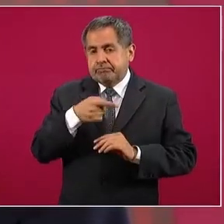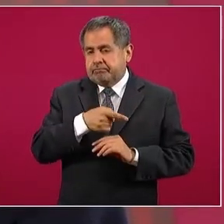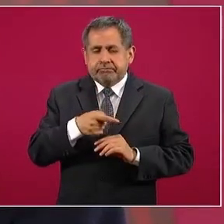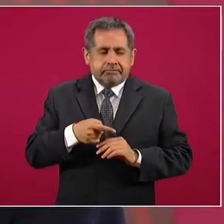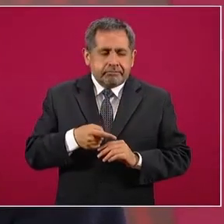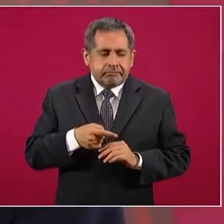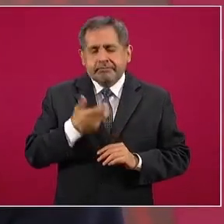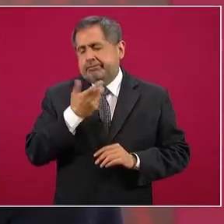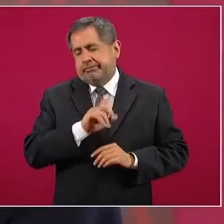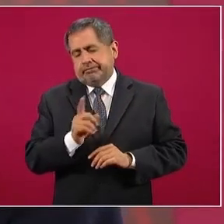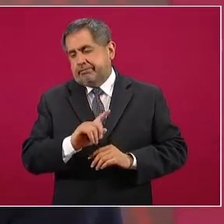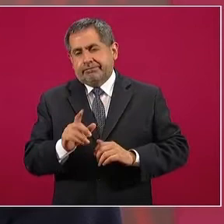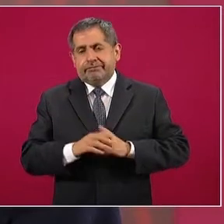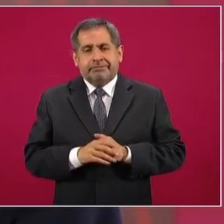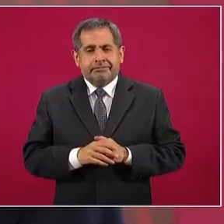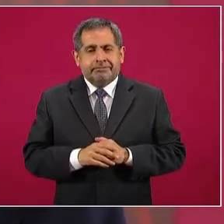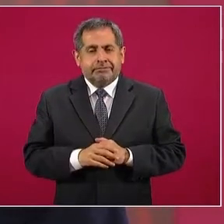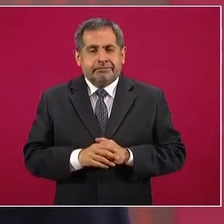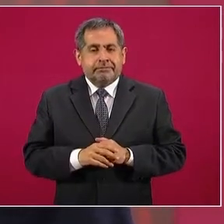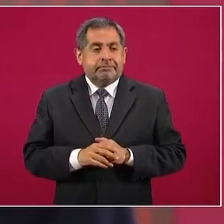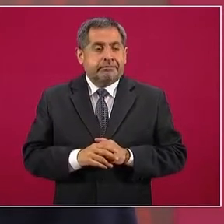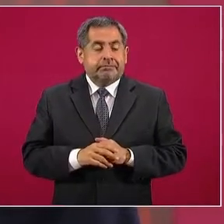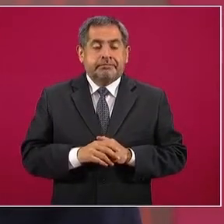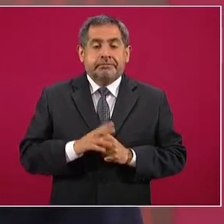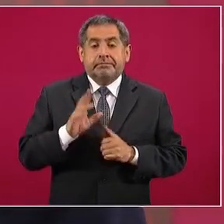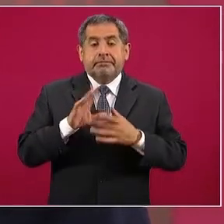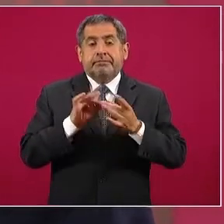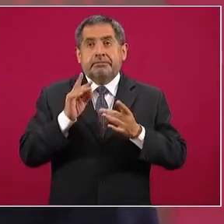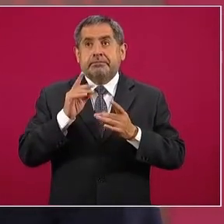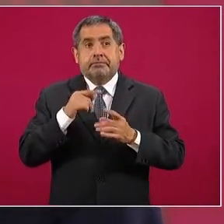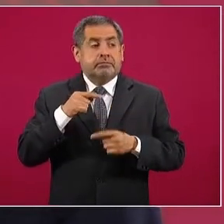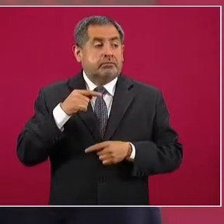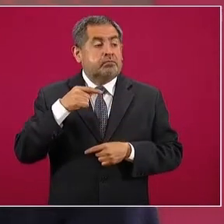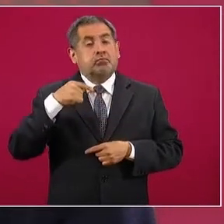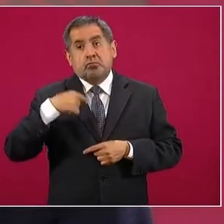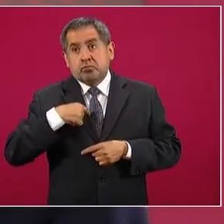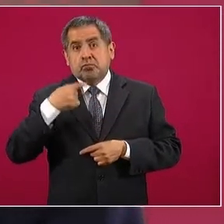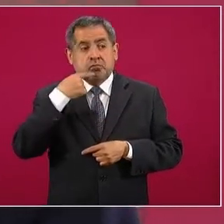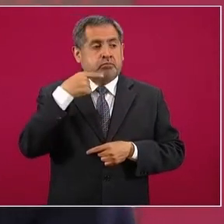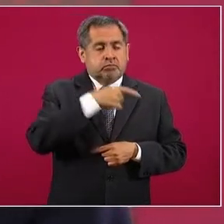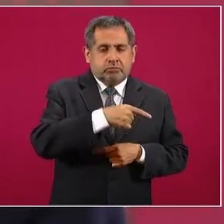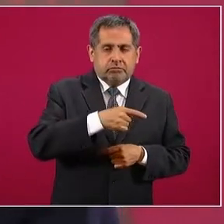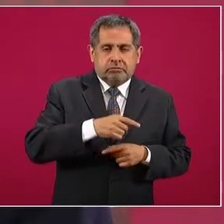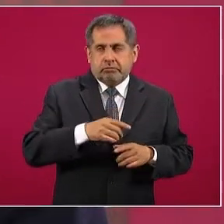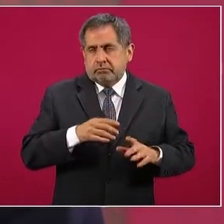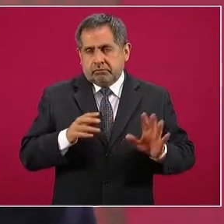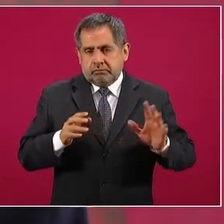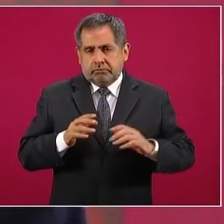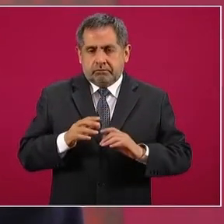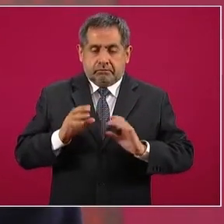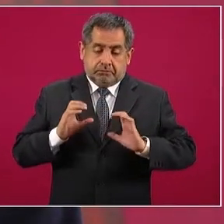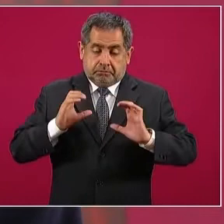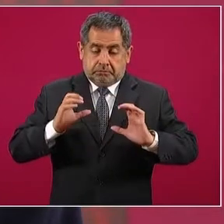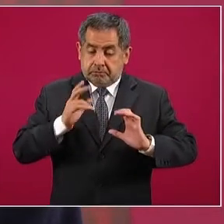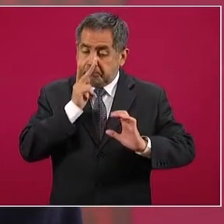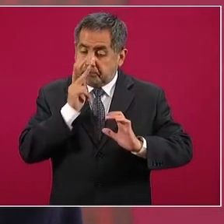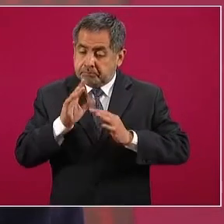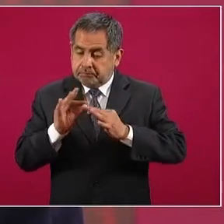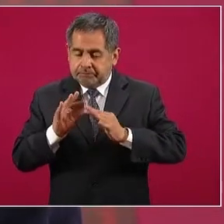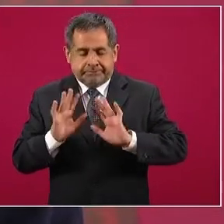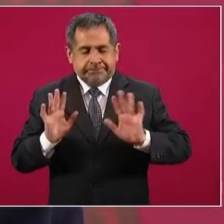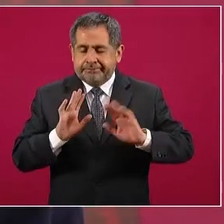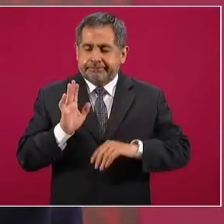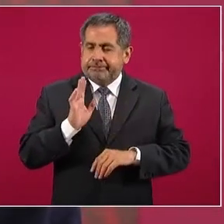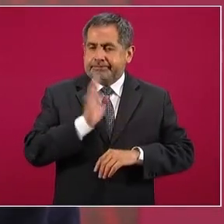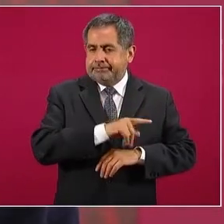no vayan a decir que no tenemos cuidado en el manejo del lenguaje,